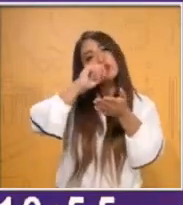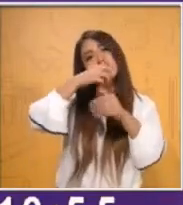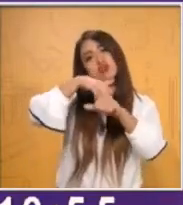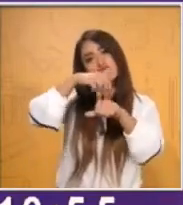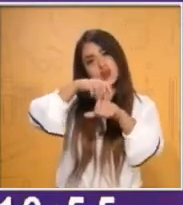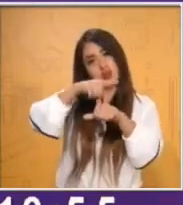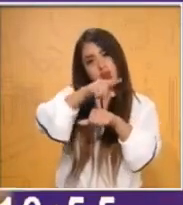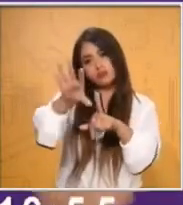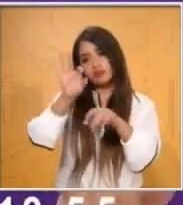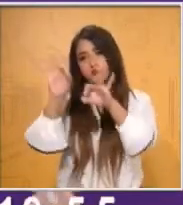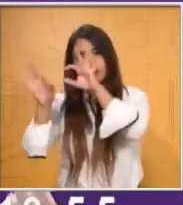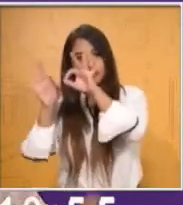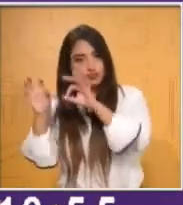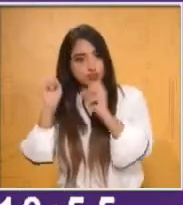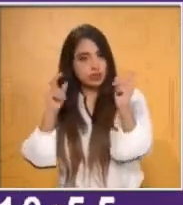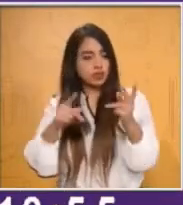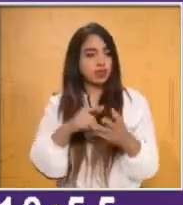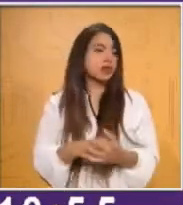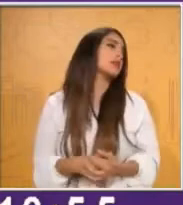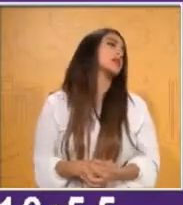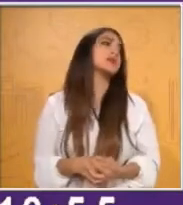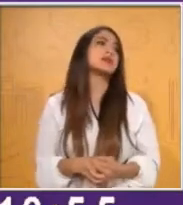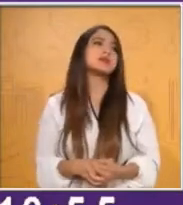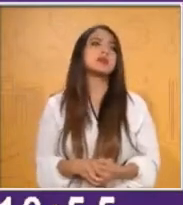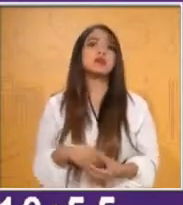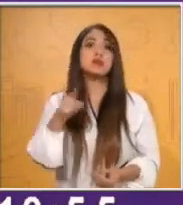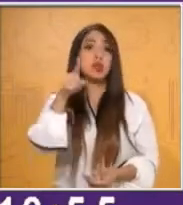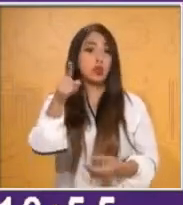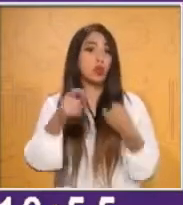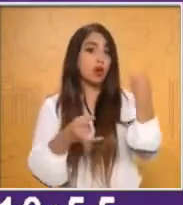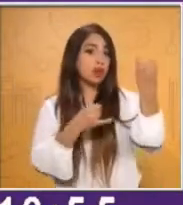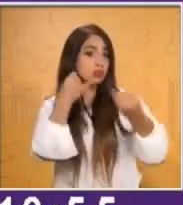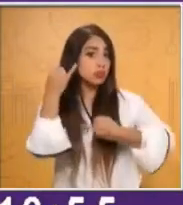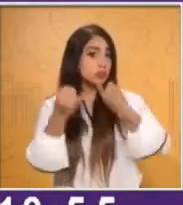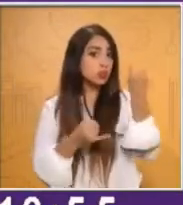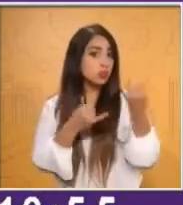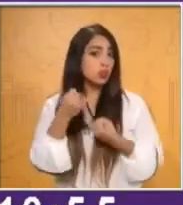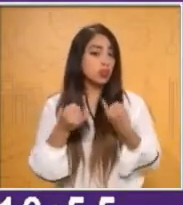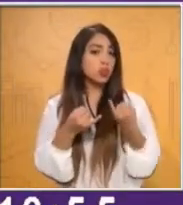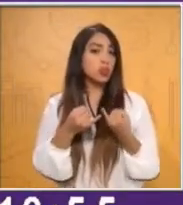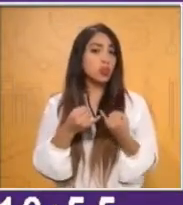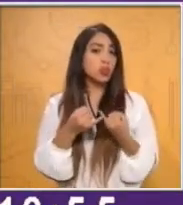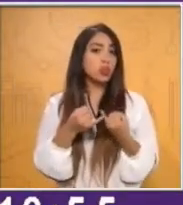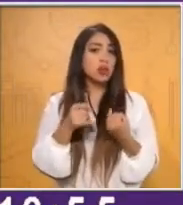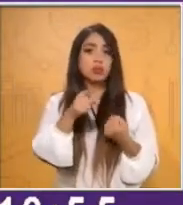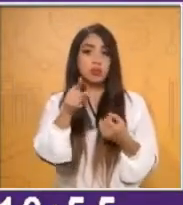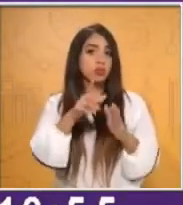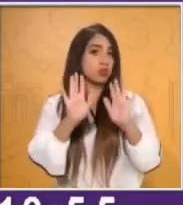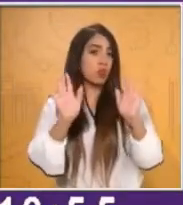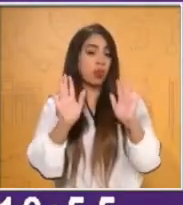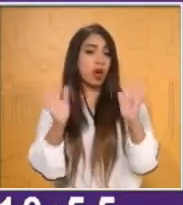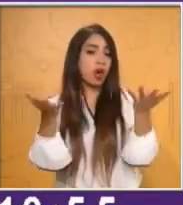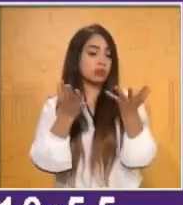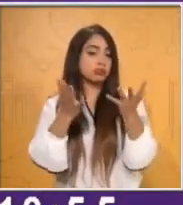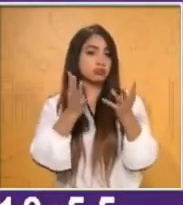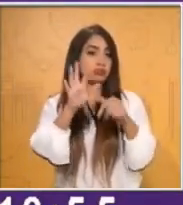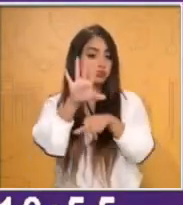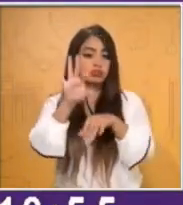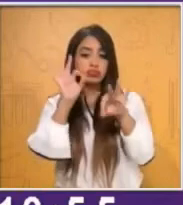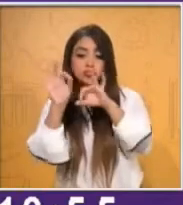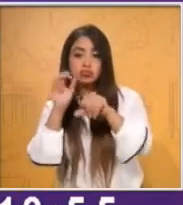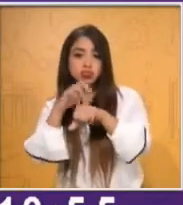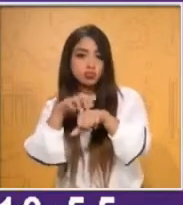saliendo a nosotros, ya que este es nuestro juego. Ya que tú estés jugando, vas a ir registrando los números que te vayan saliendo. Recuerda, con su